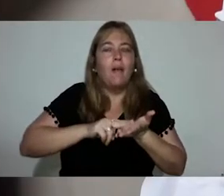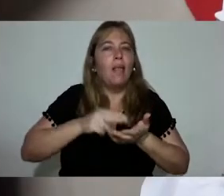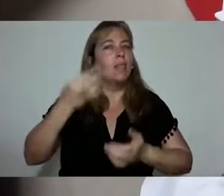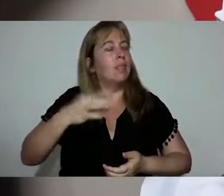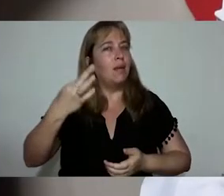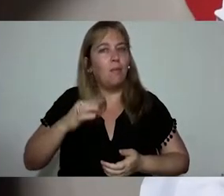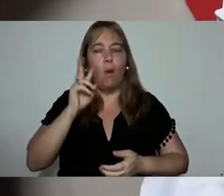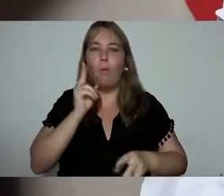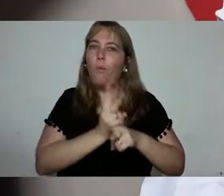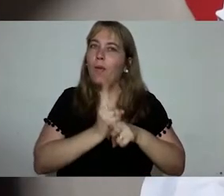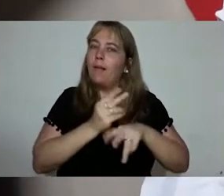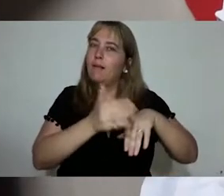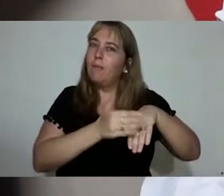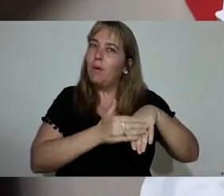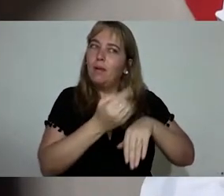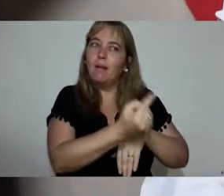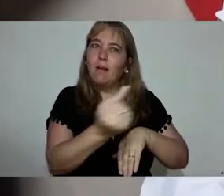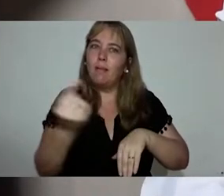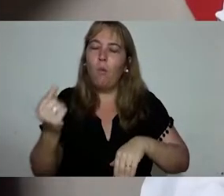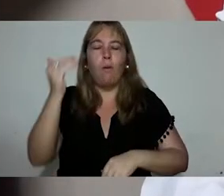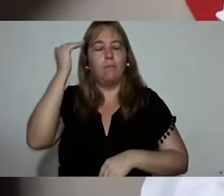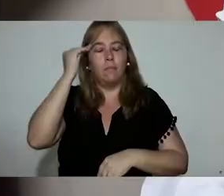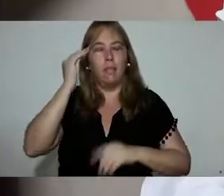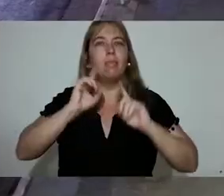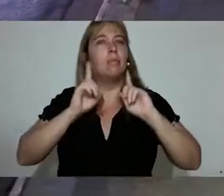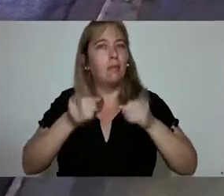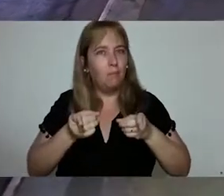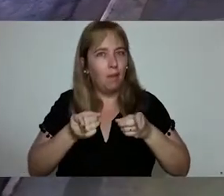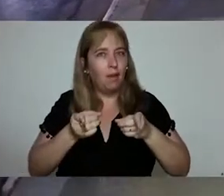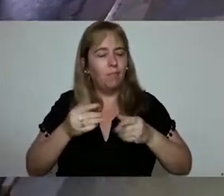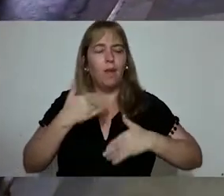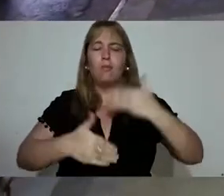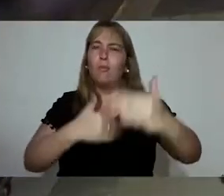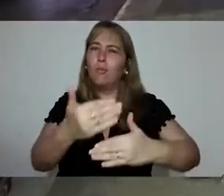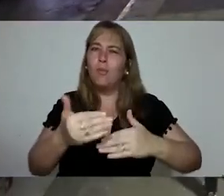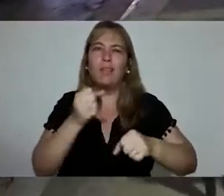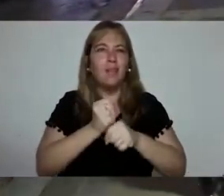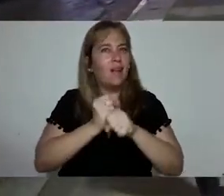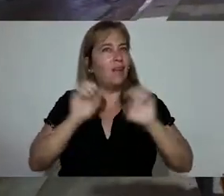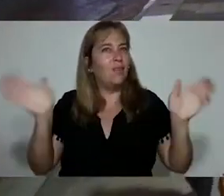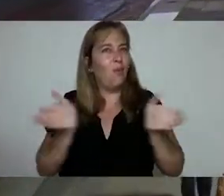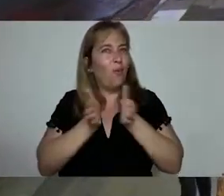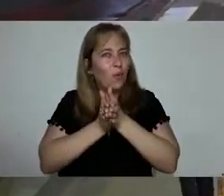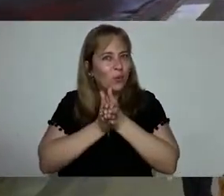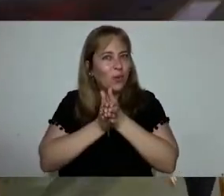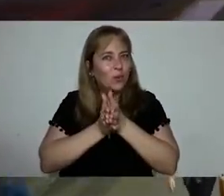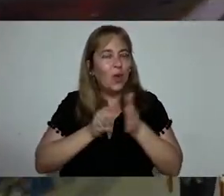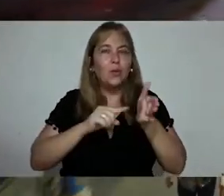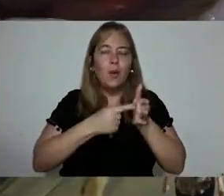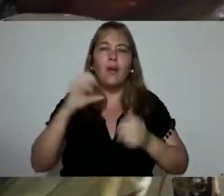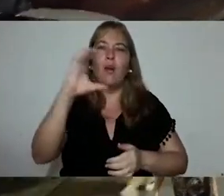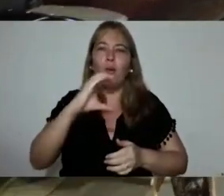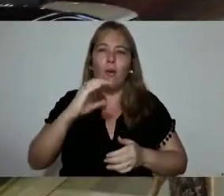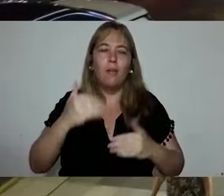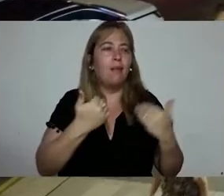cuidándonos, con responsabilidad y con conciencia. Y seguir trabajando en equipo para que Concordia sea la